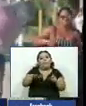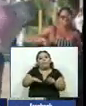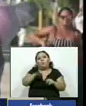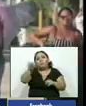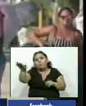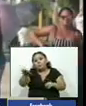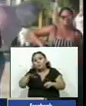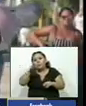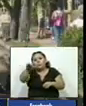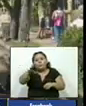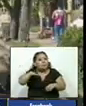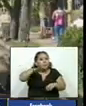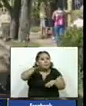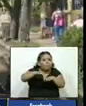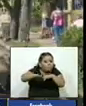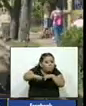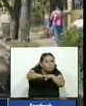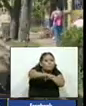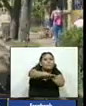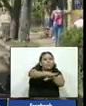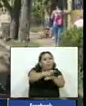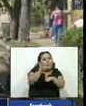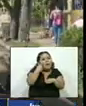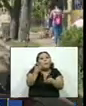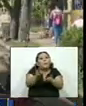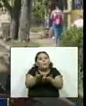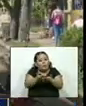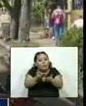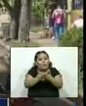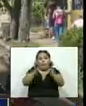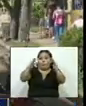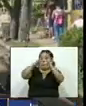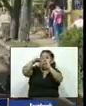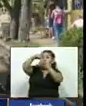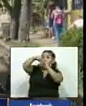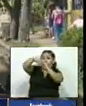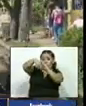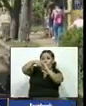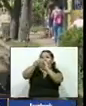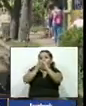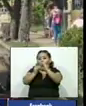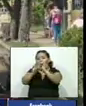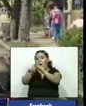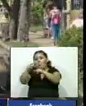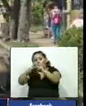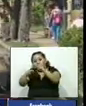por toda la isla para comprobar los servicios públicos y la infraestructura